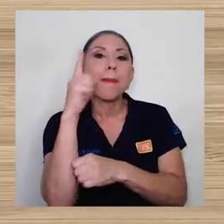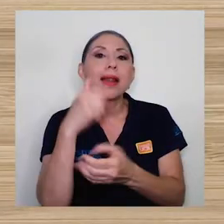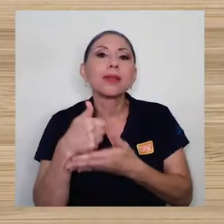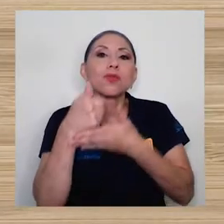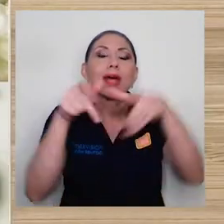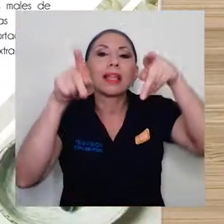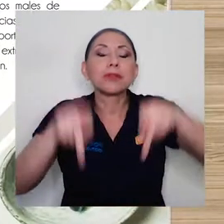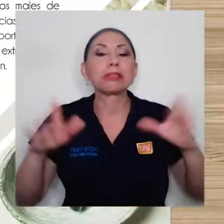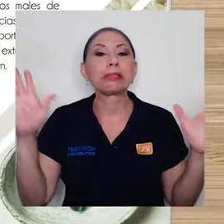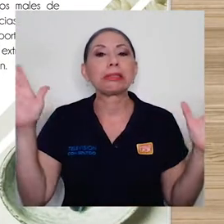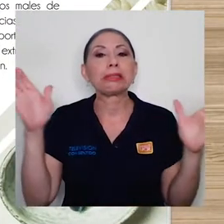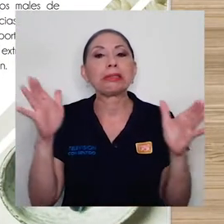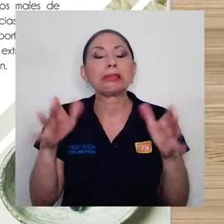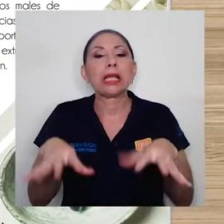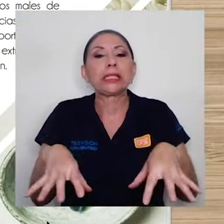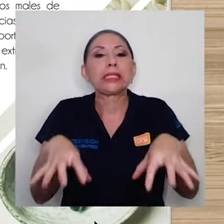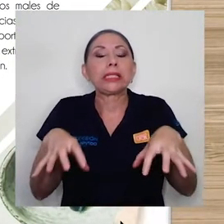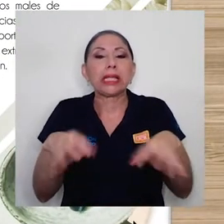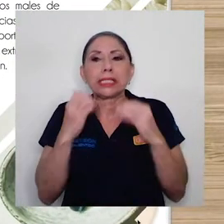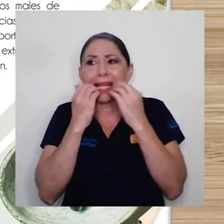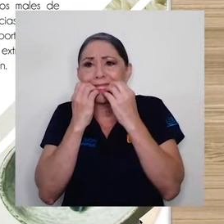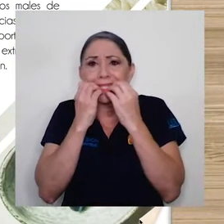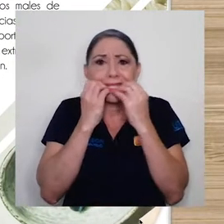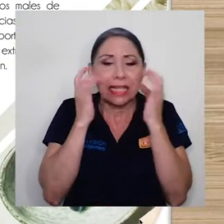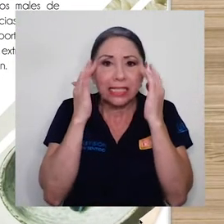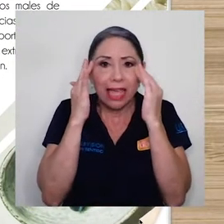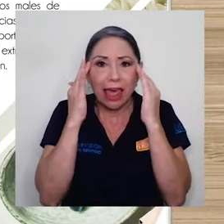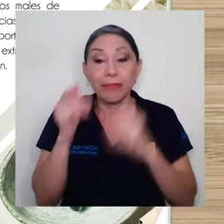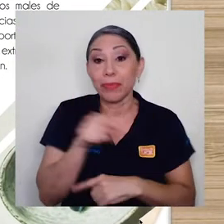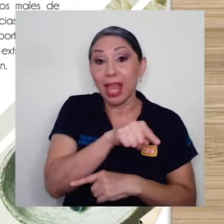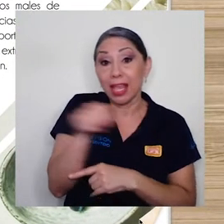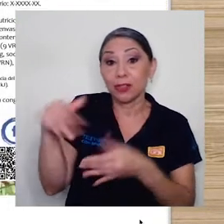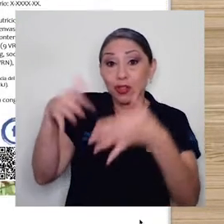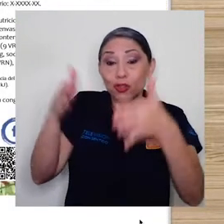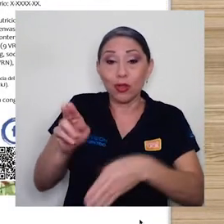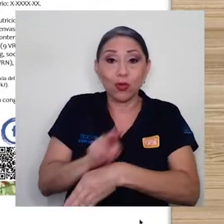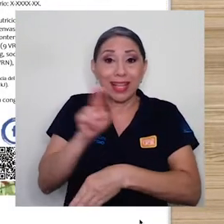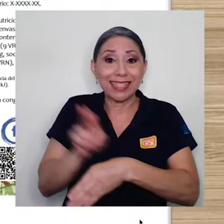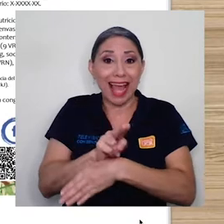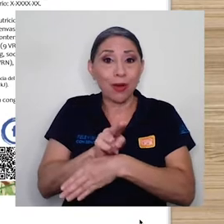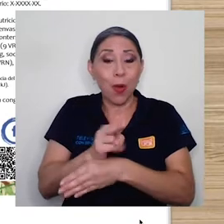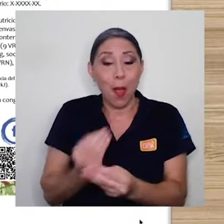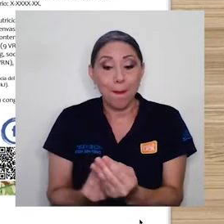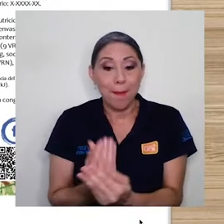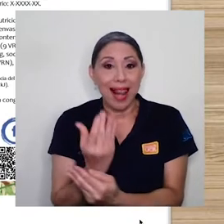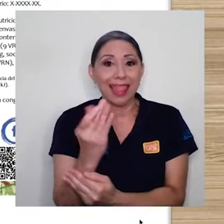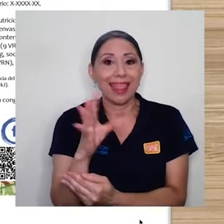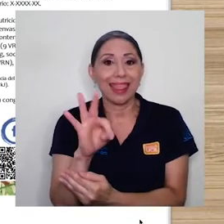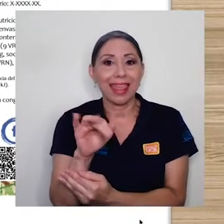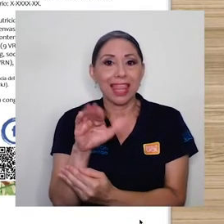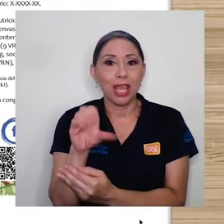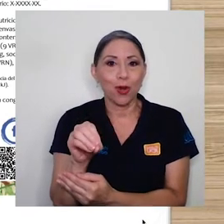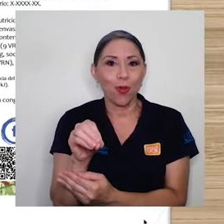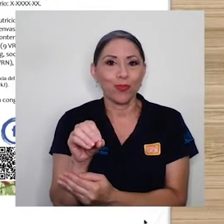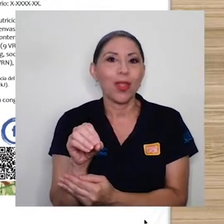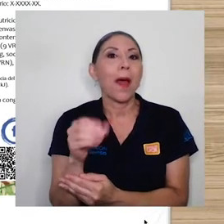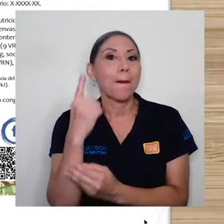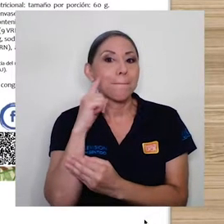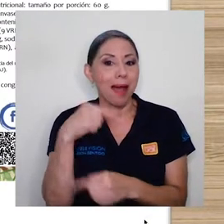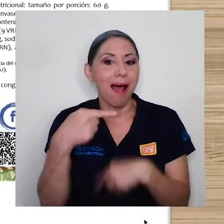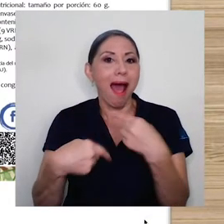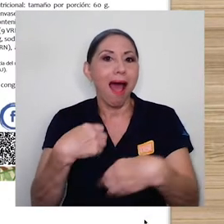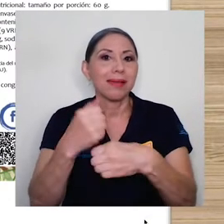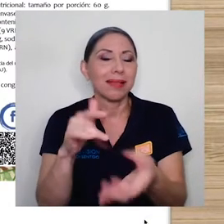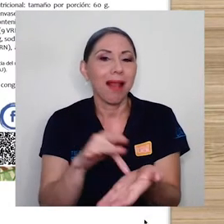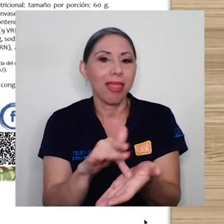disminuir sus niveles de estrés y ansiedad. Los estudiantes utilizaron la planta de tilo como su materia prima. Bueno,